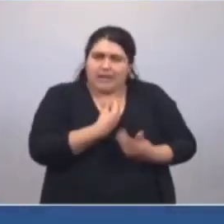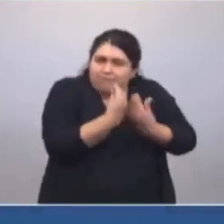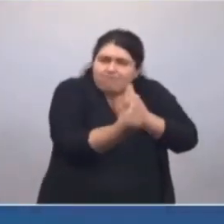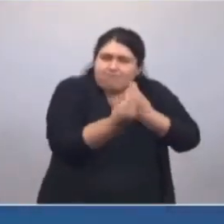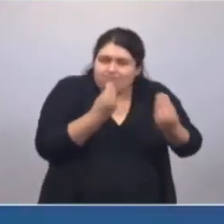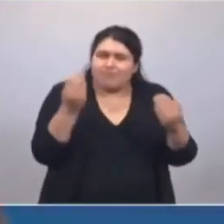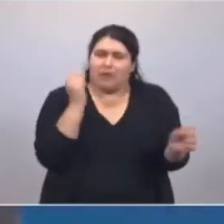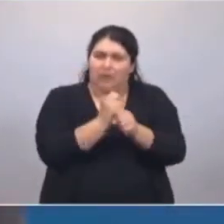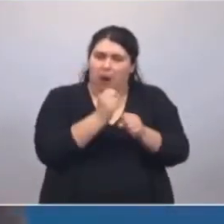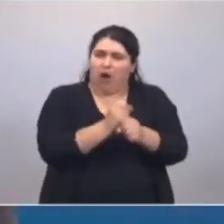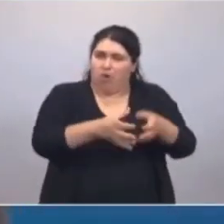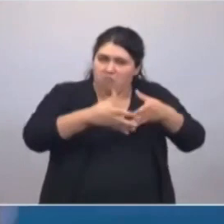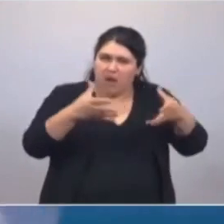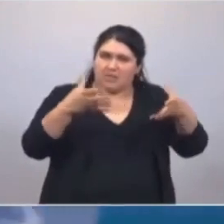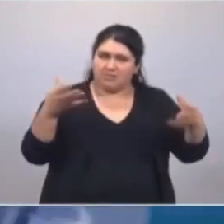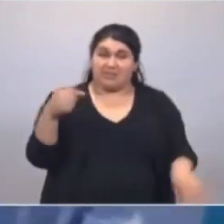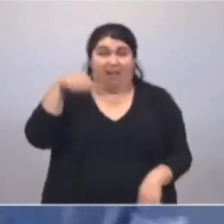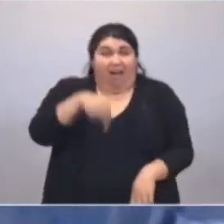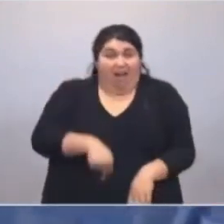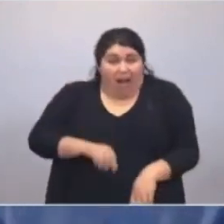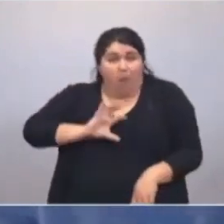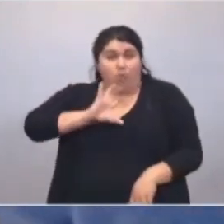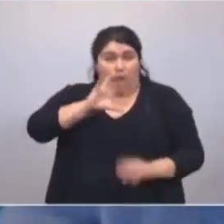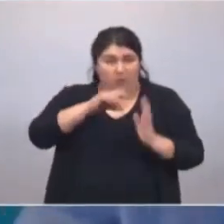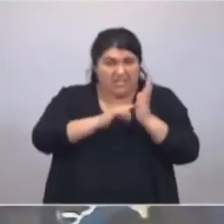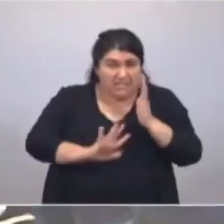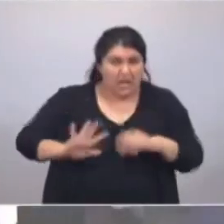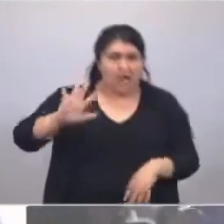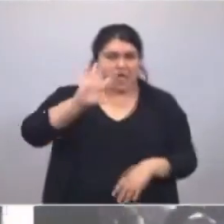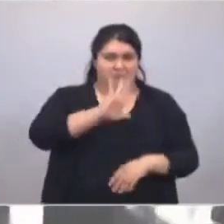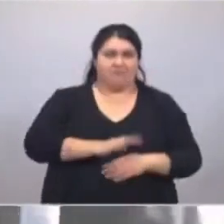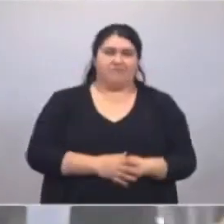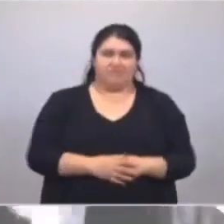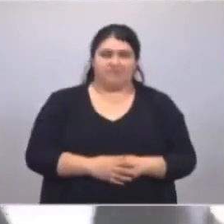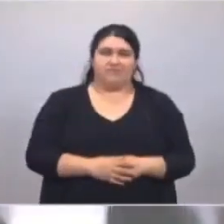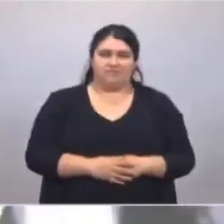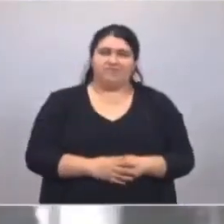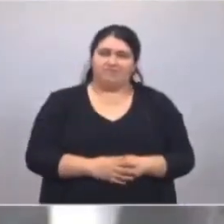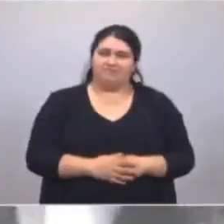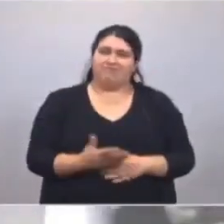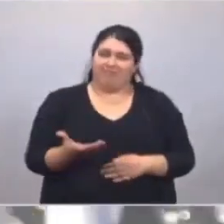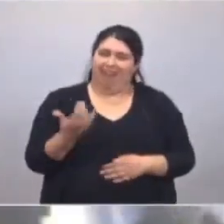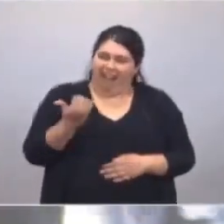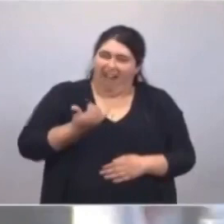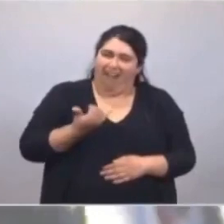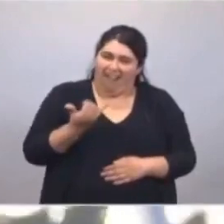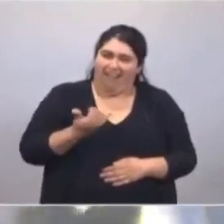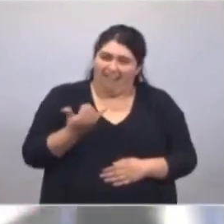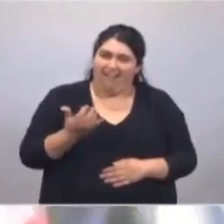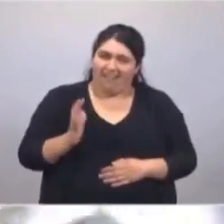acá en nuestra provincia tenemos además una obligación